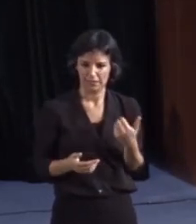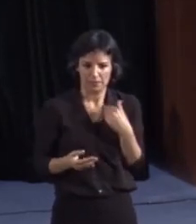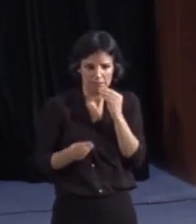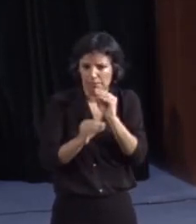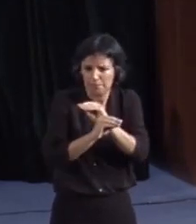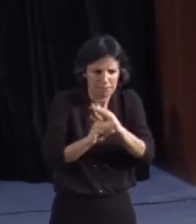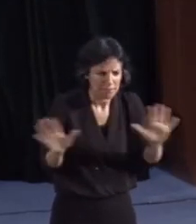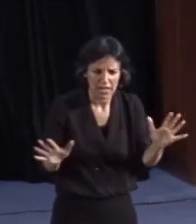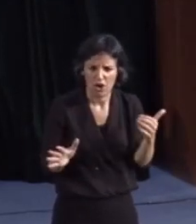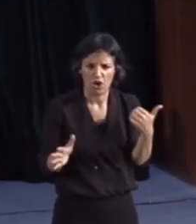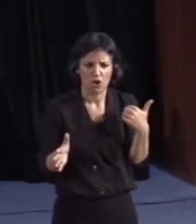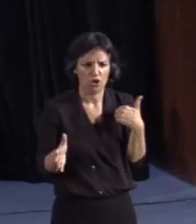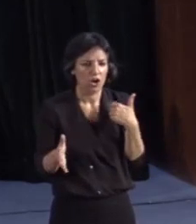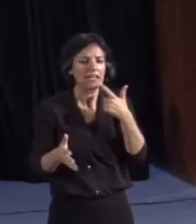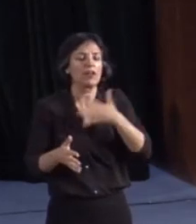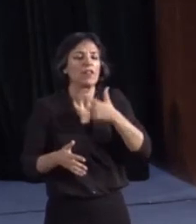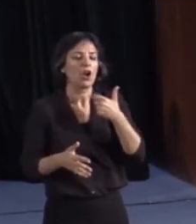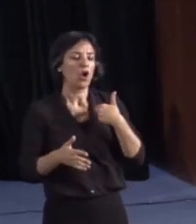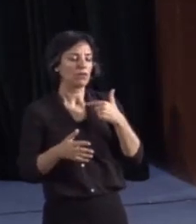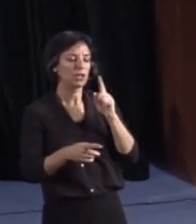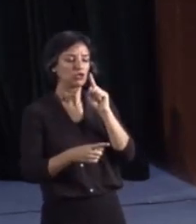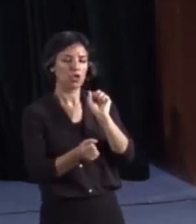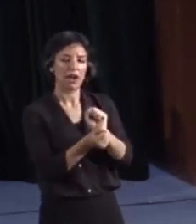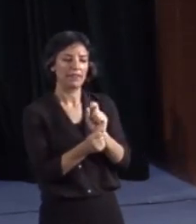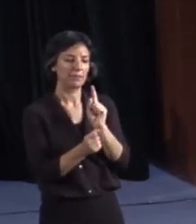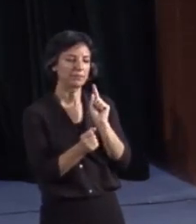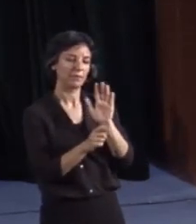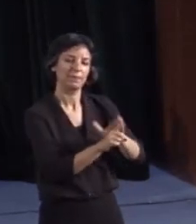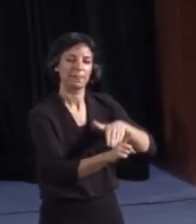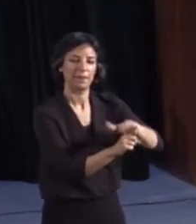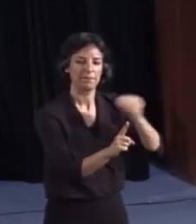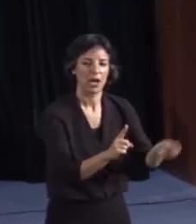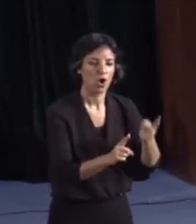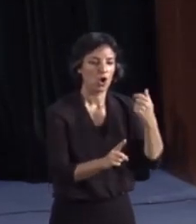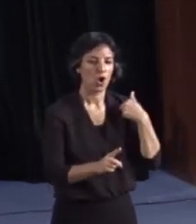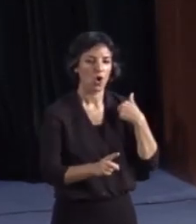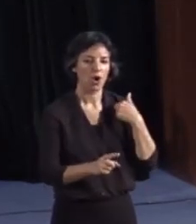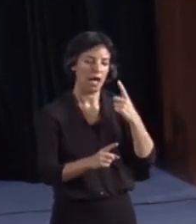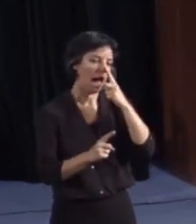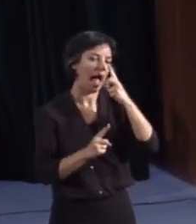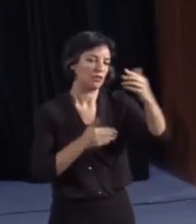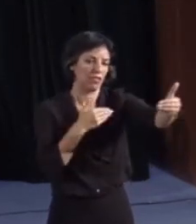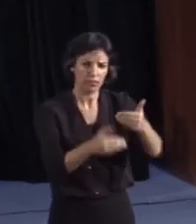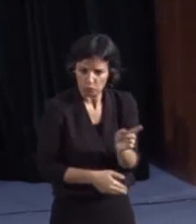ni una reducción de la condena, es simplemente darle igualdad de trato frente al resto.